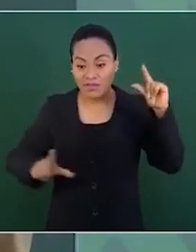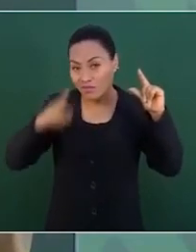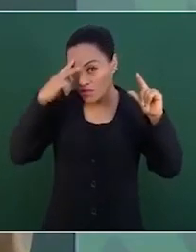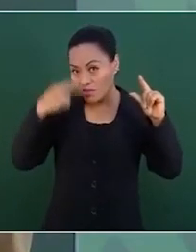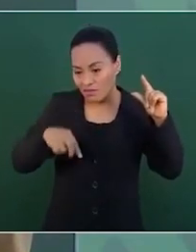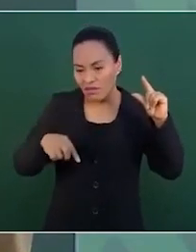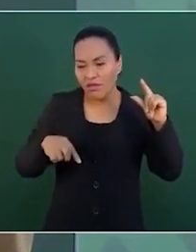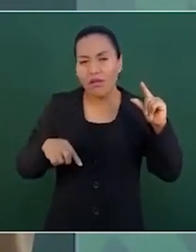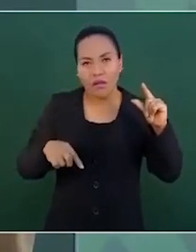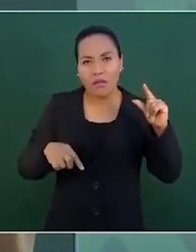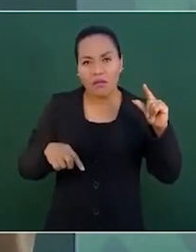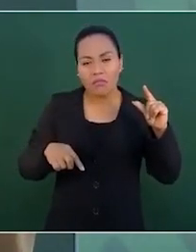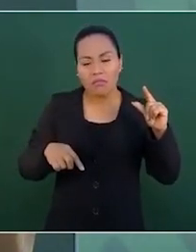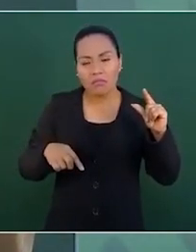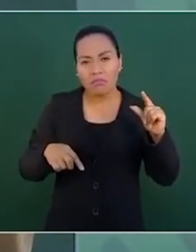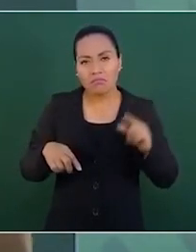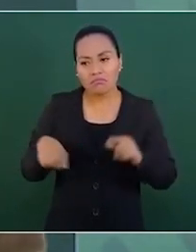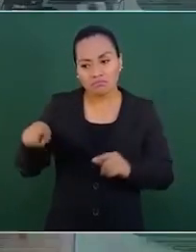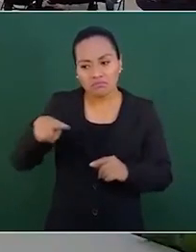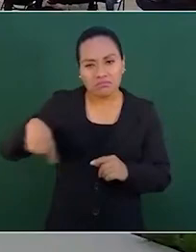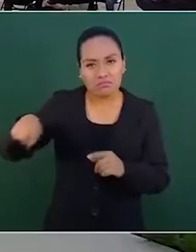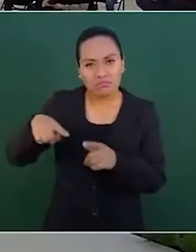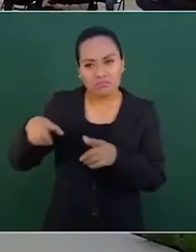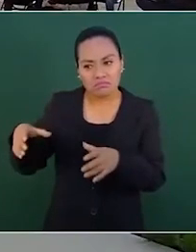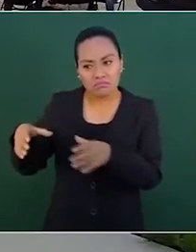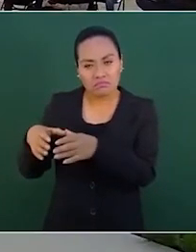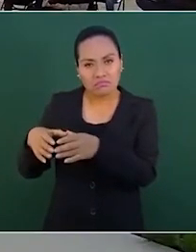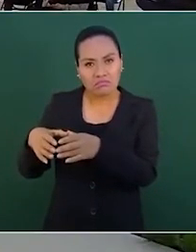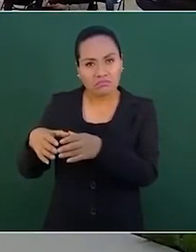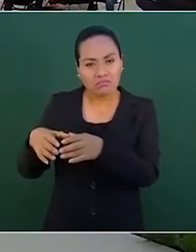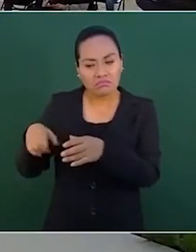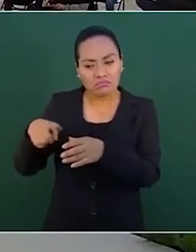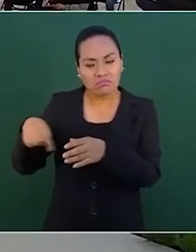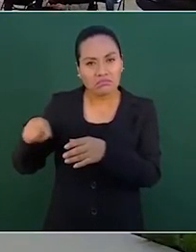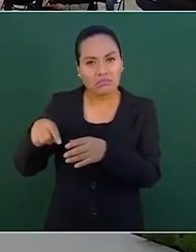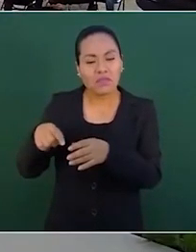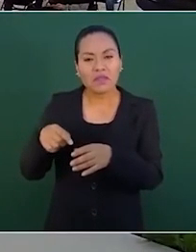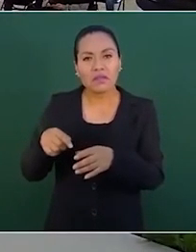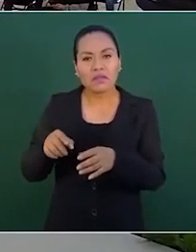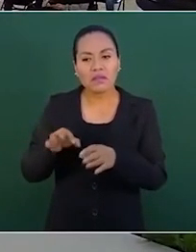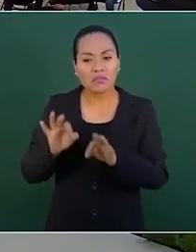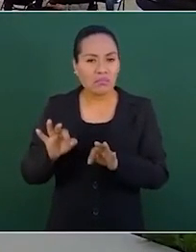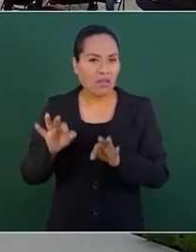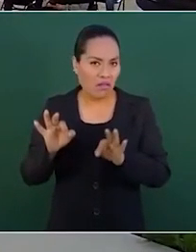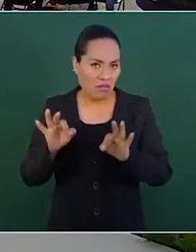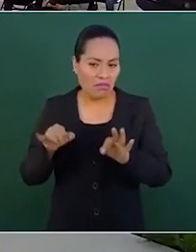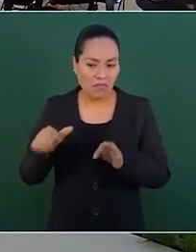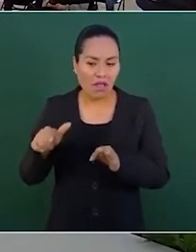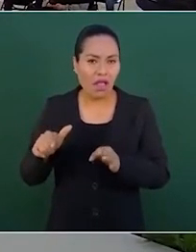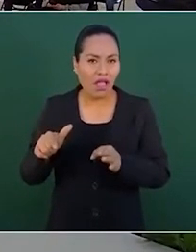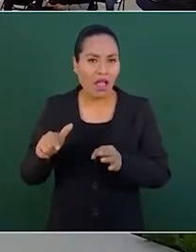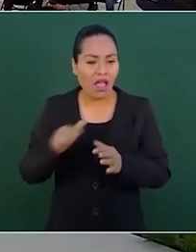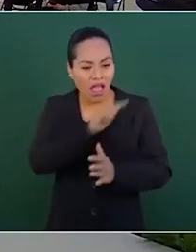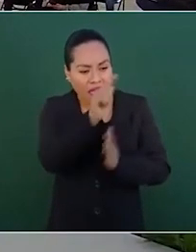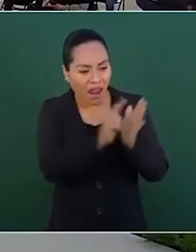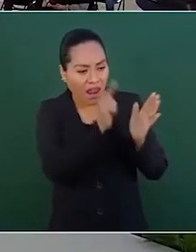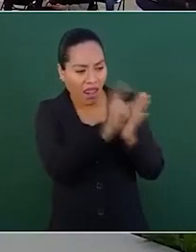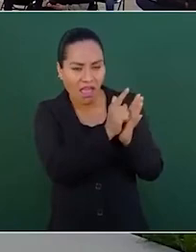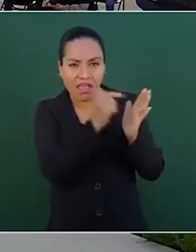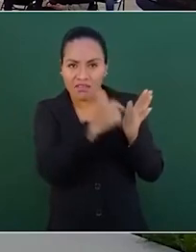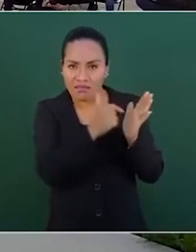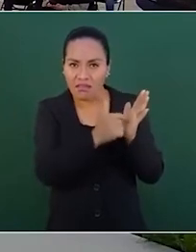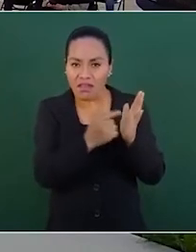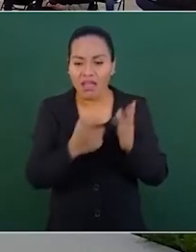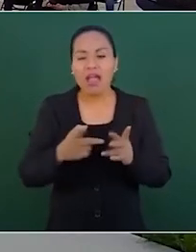que están actuando por la vía legal, pacífica y así es la